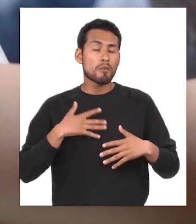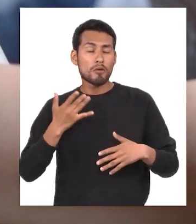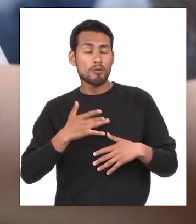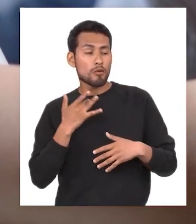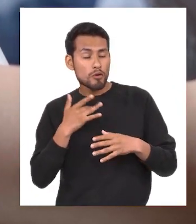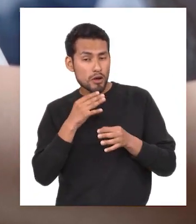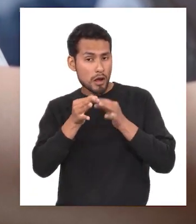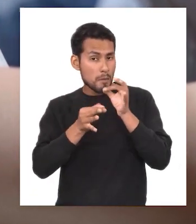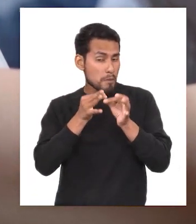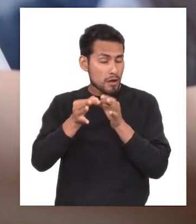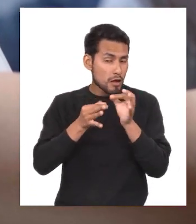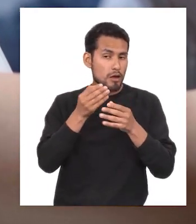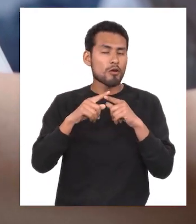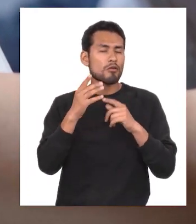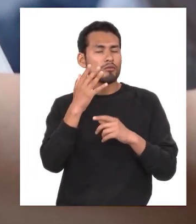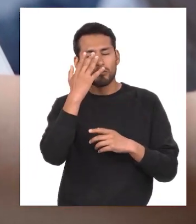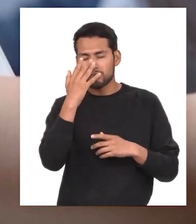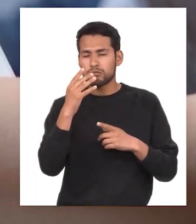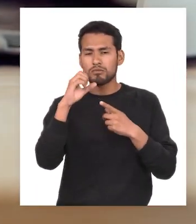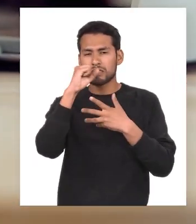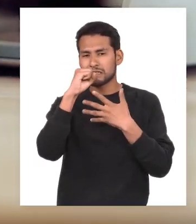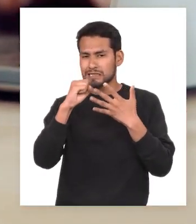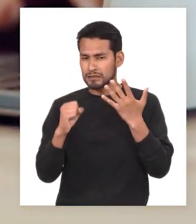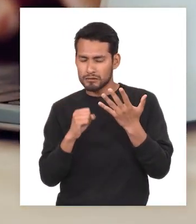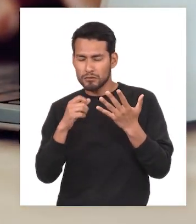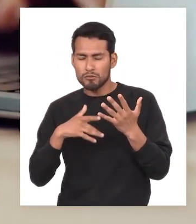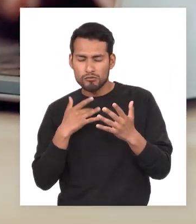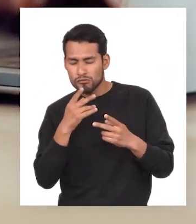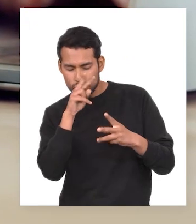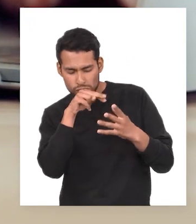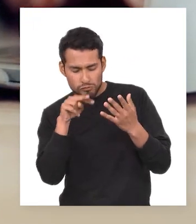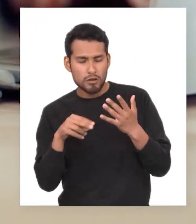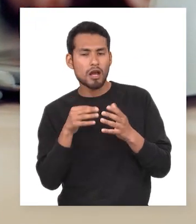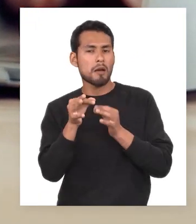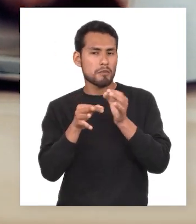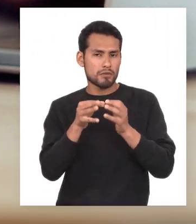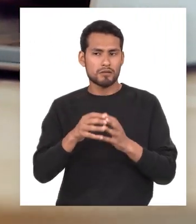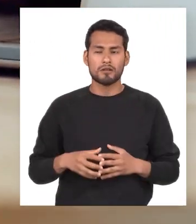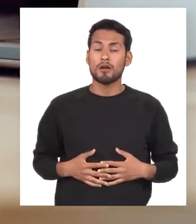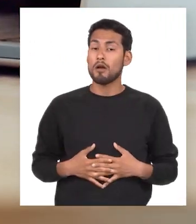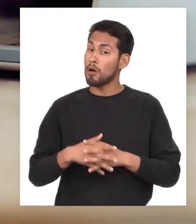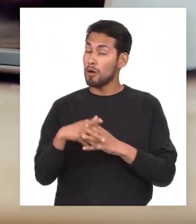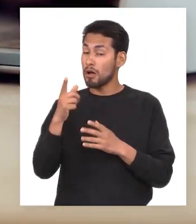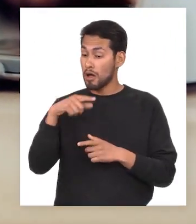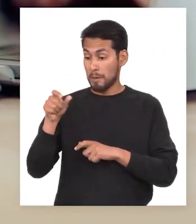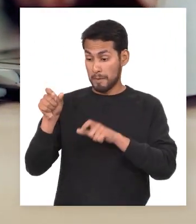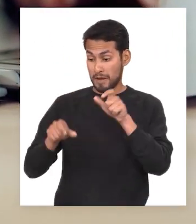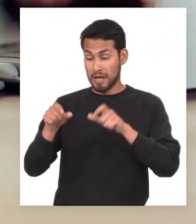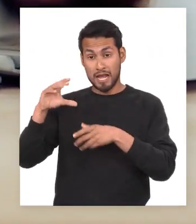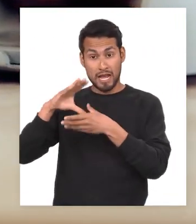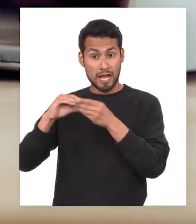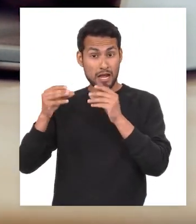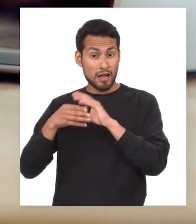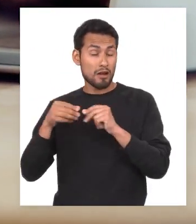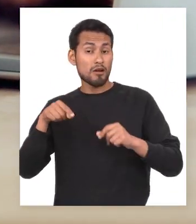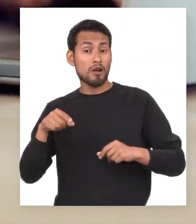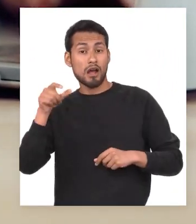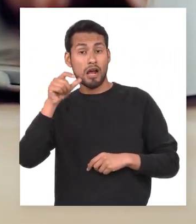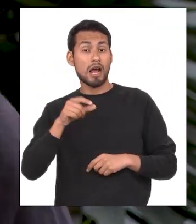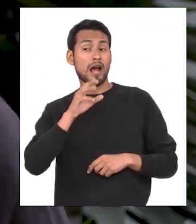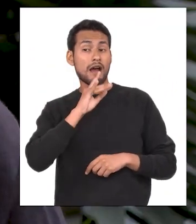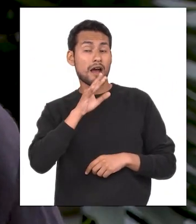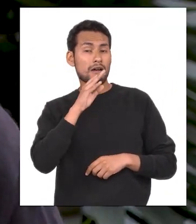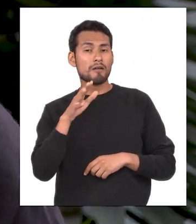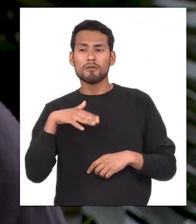que se percibe a través de los sentidos De esta manera los autores describen lo que los protagonistas de la historia O el